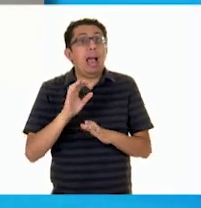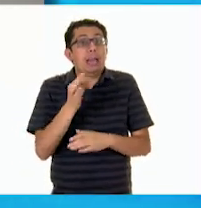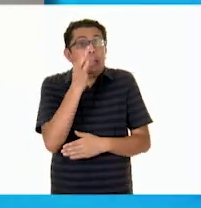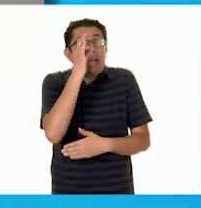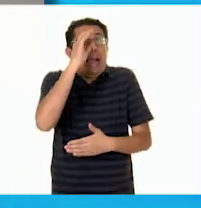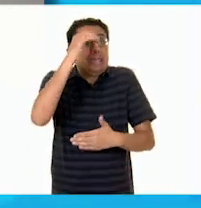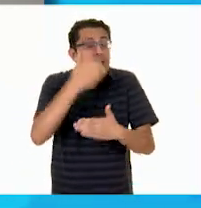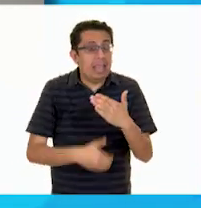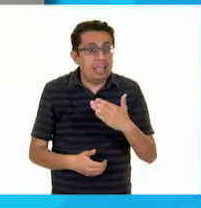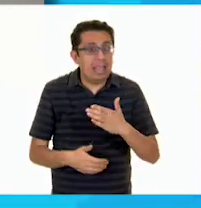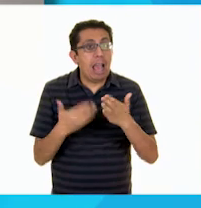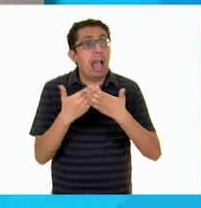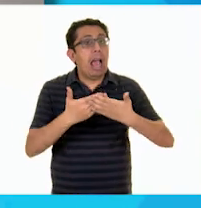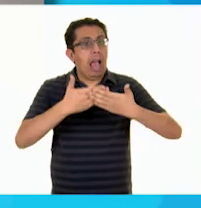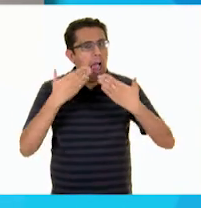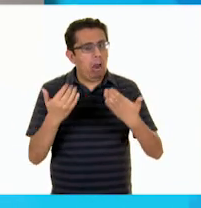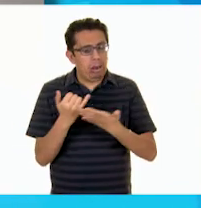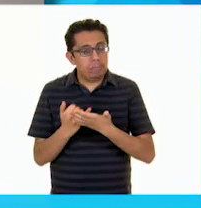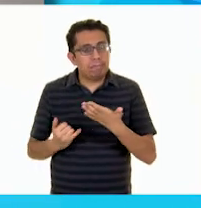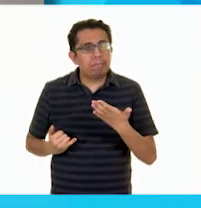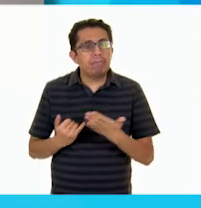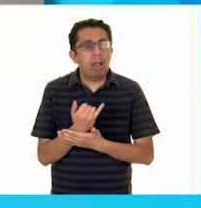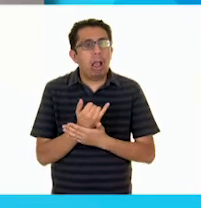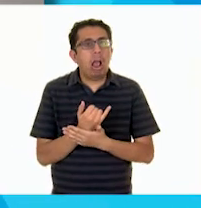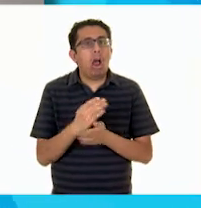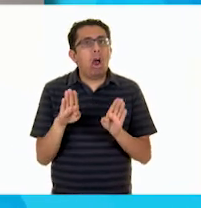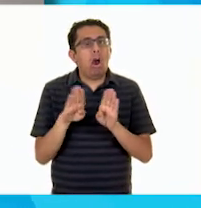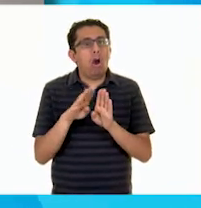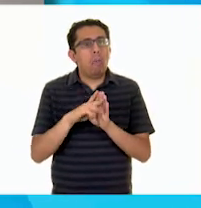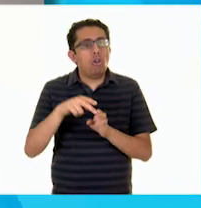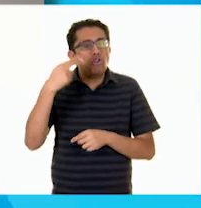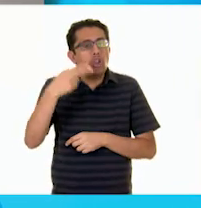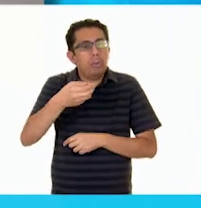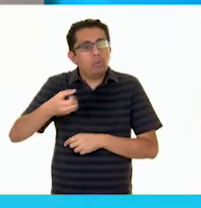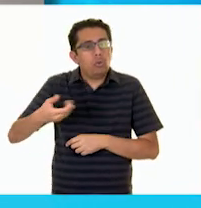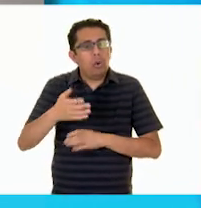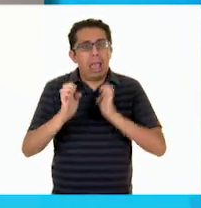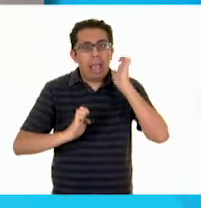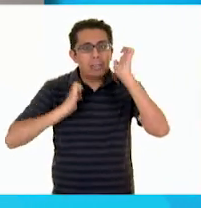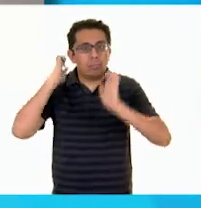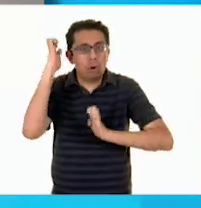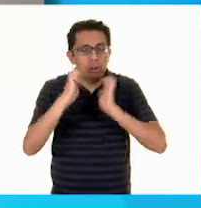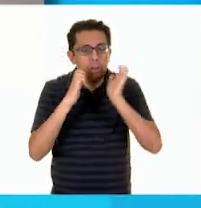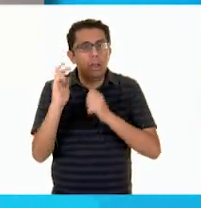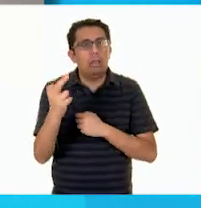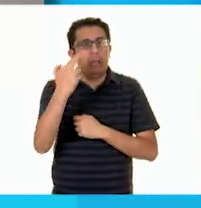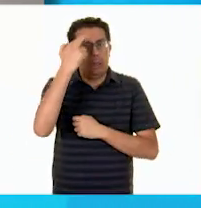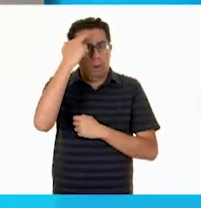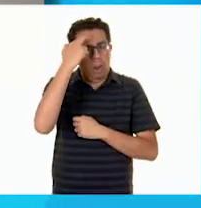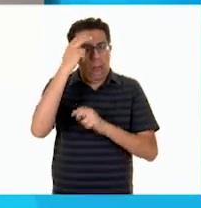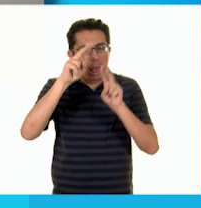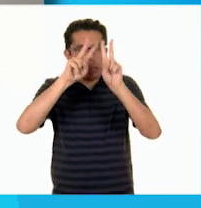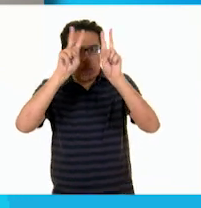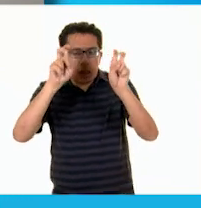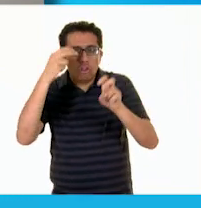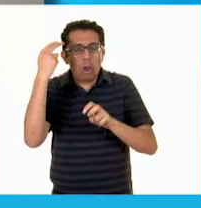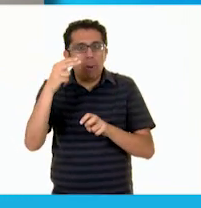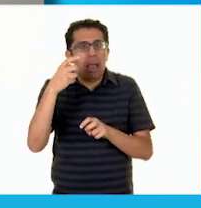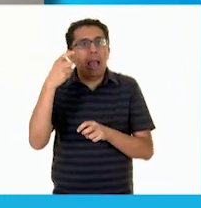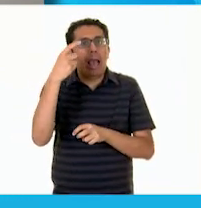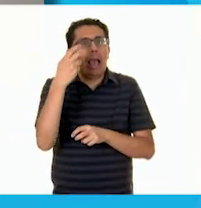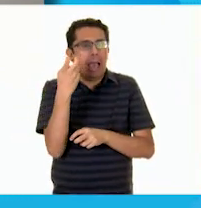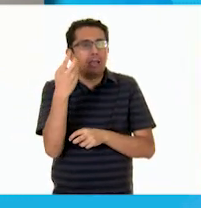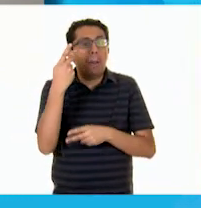Ahora es el momento de decidir qué nombre tendrá tu exposición. Recuerda que el título nos ayudará a atraer a nuestro público,